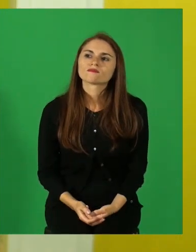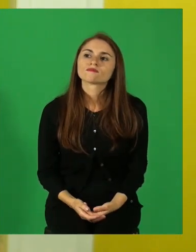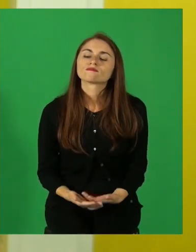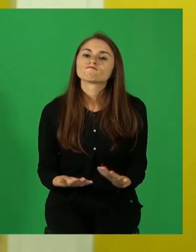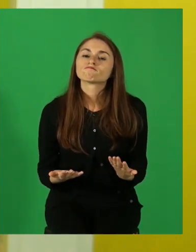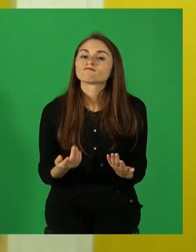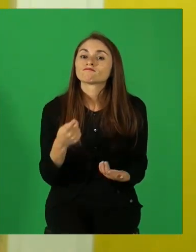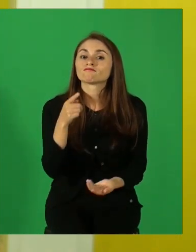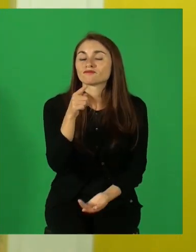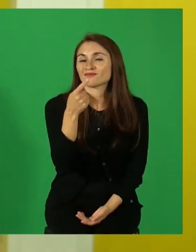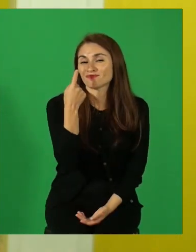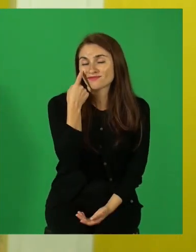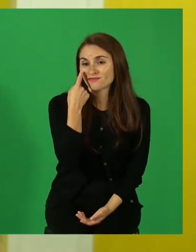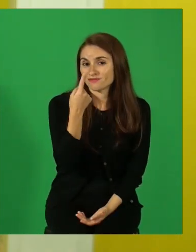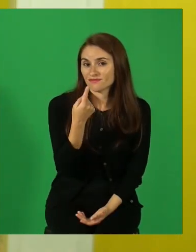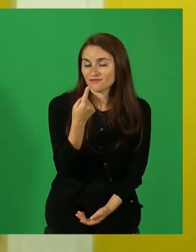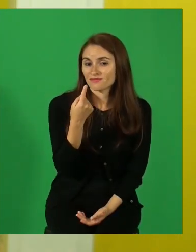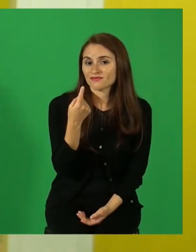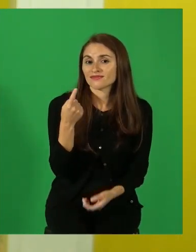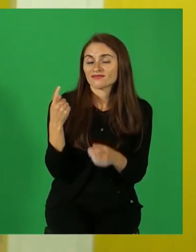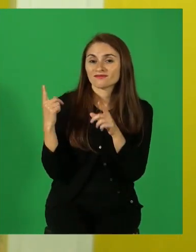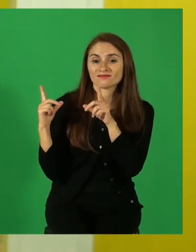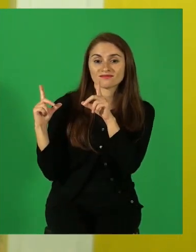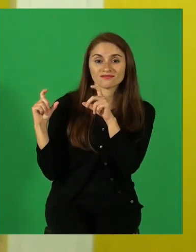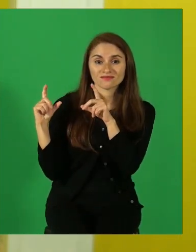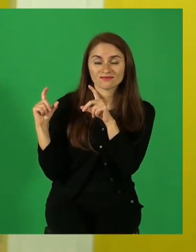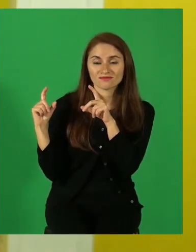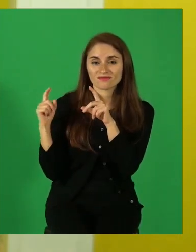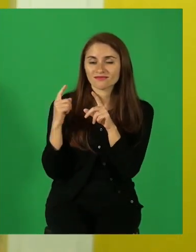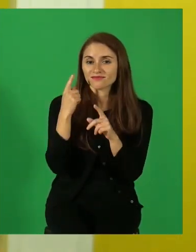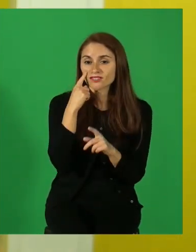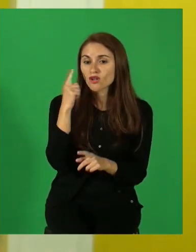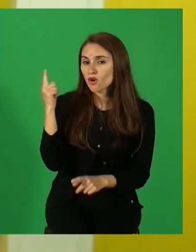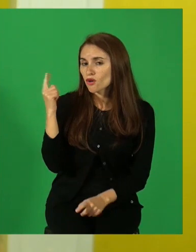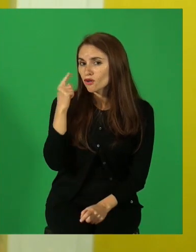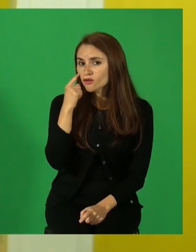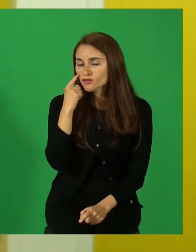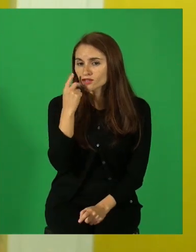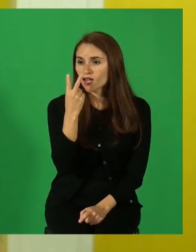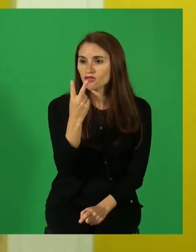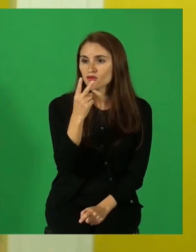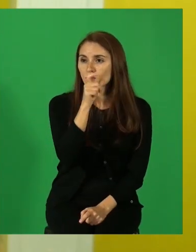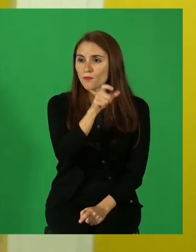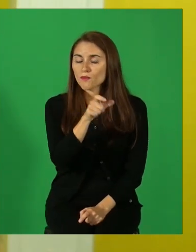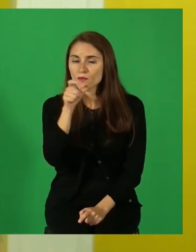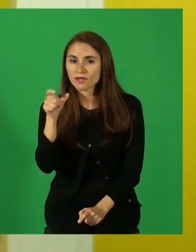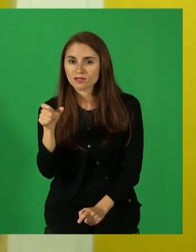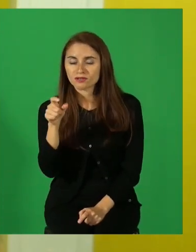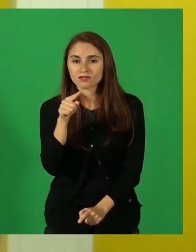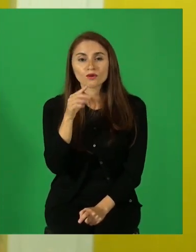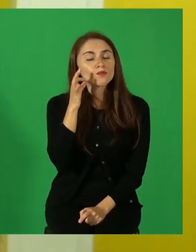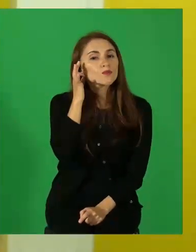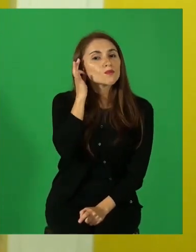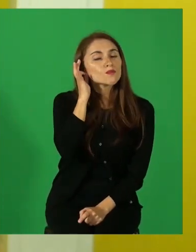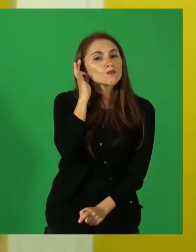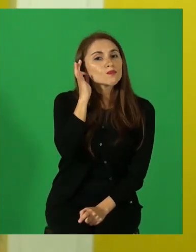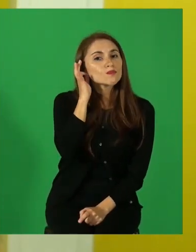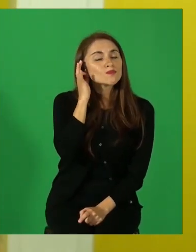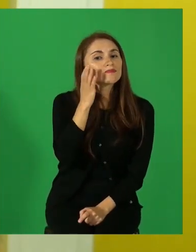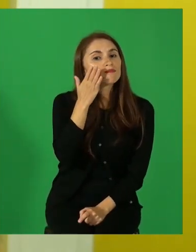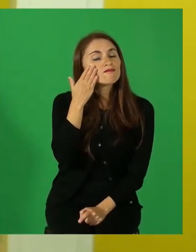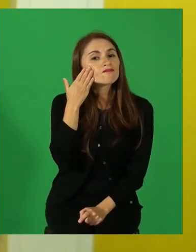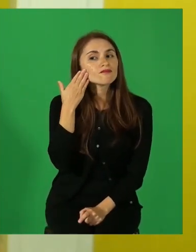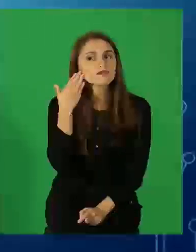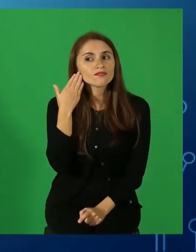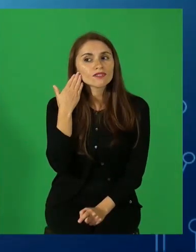Confiando en que conoces los personajes que te estoy mostrando, acá tenemos a dos personajes. Una de ellas es Blanca,